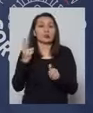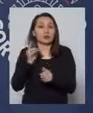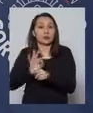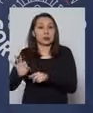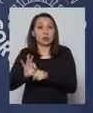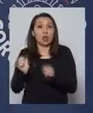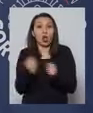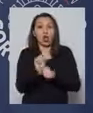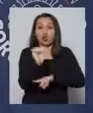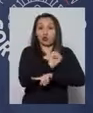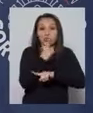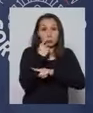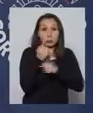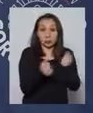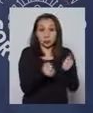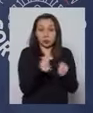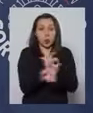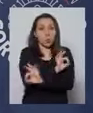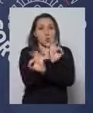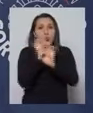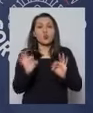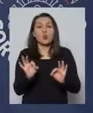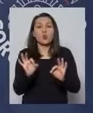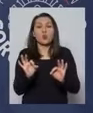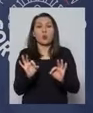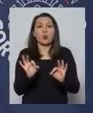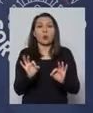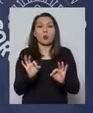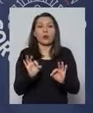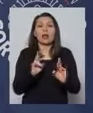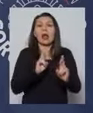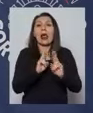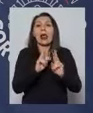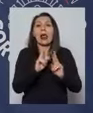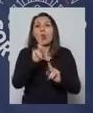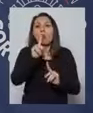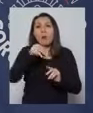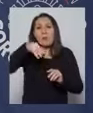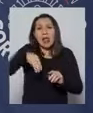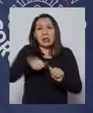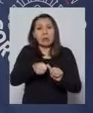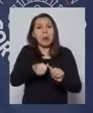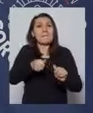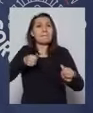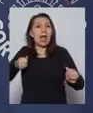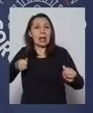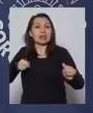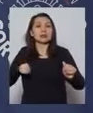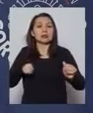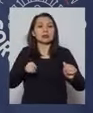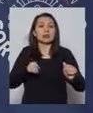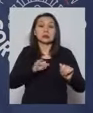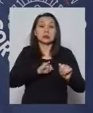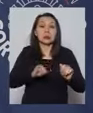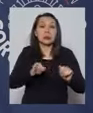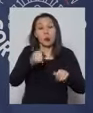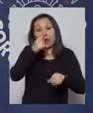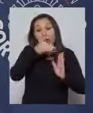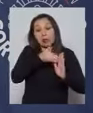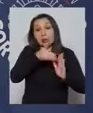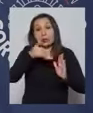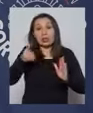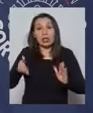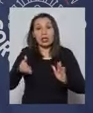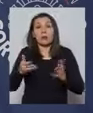subsecretario y su conductor nunca tuvieron una relación menos de un metro y en el periodo que